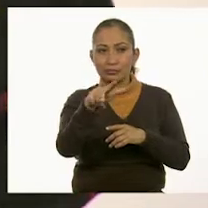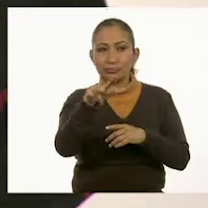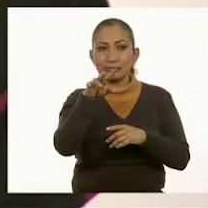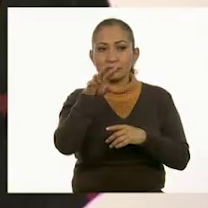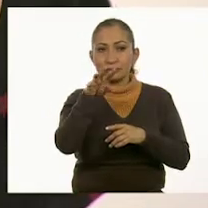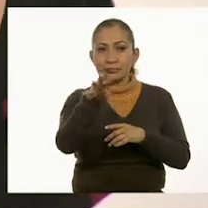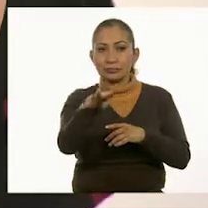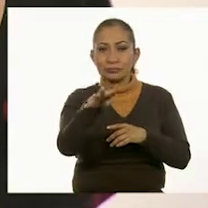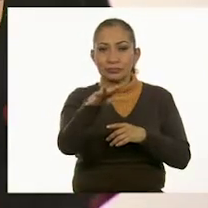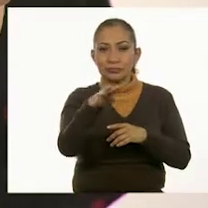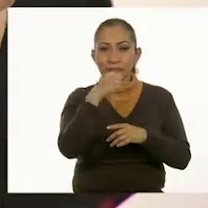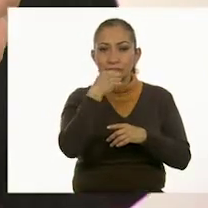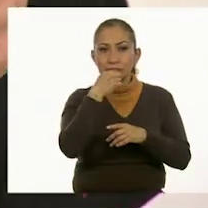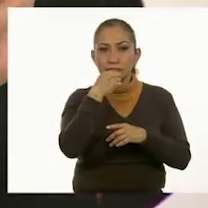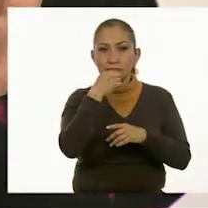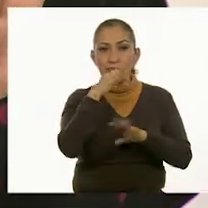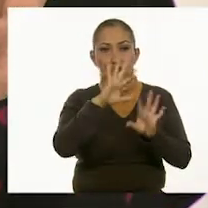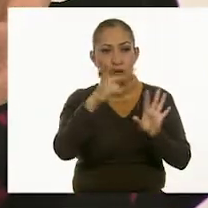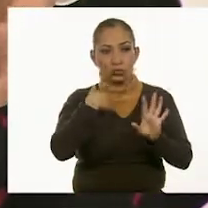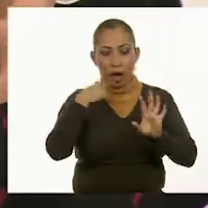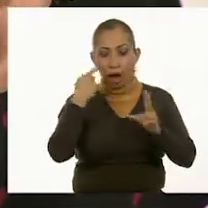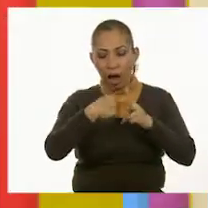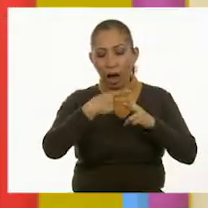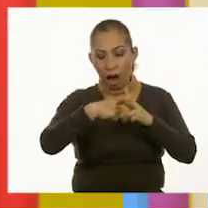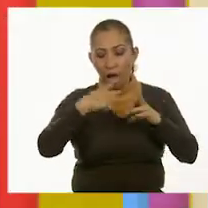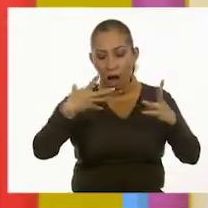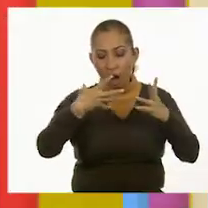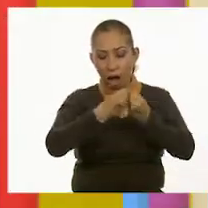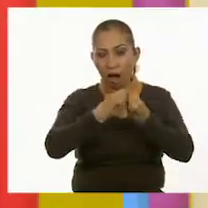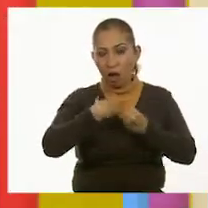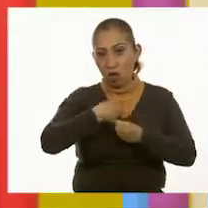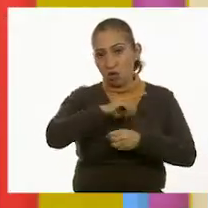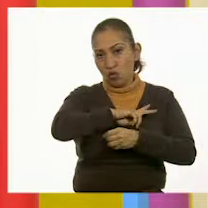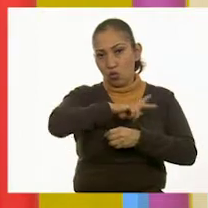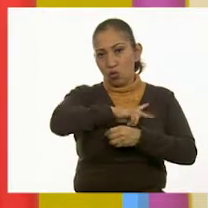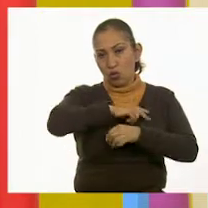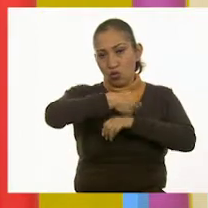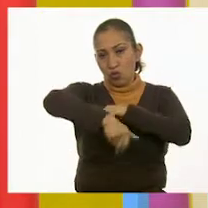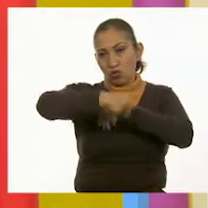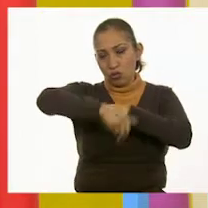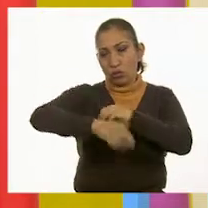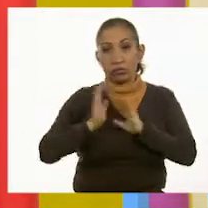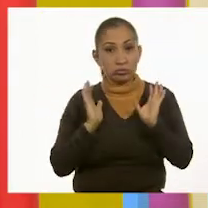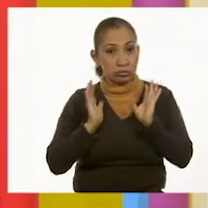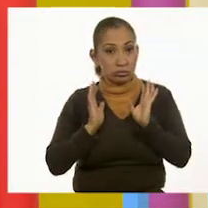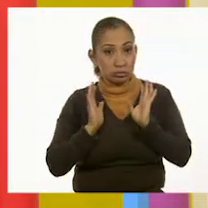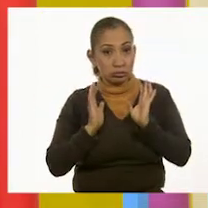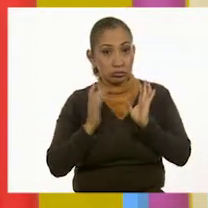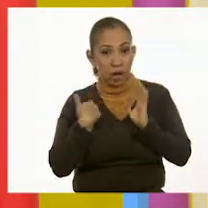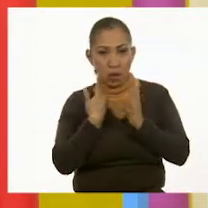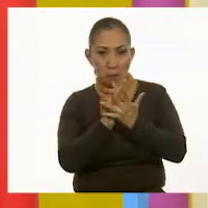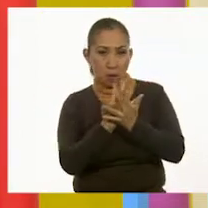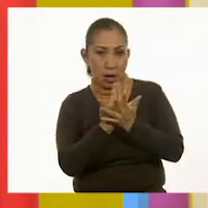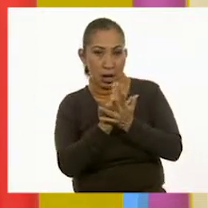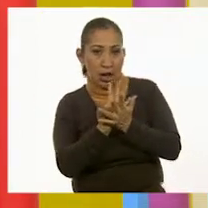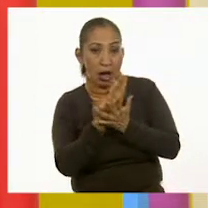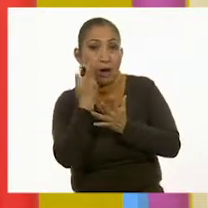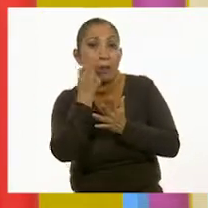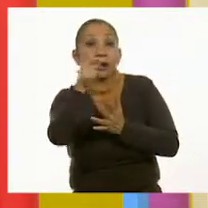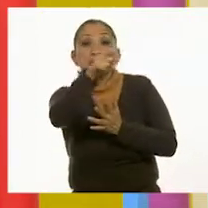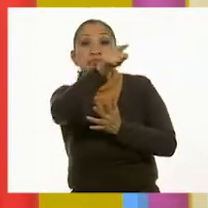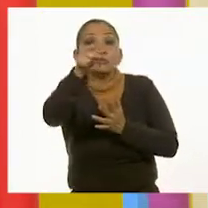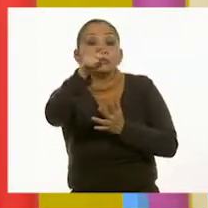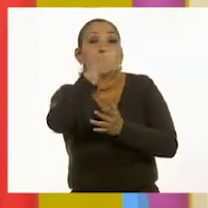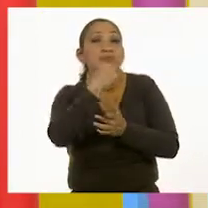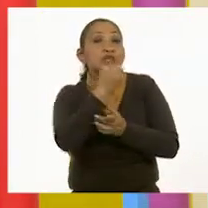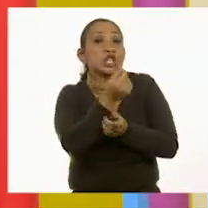18. Bueno, yo ya conté y ya tengo mi número, pero voy a esperar tal vez a que las